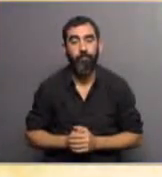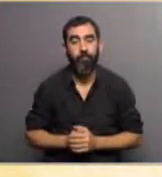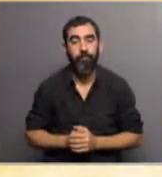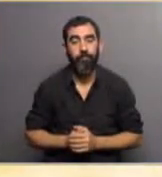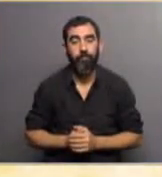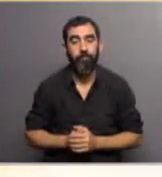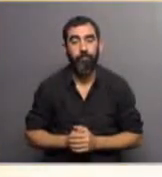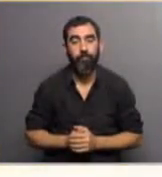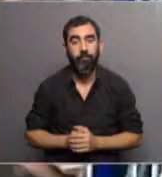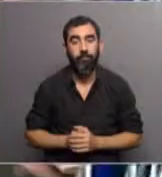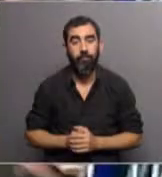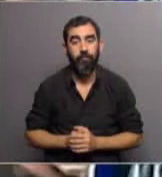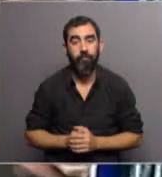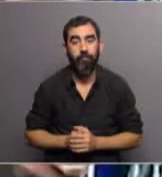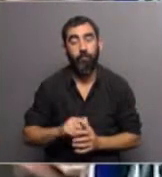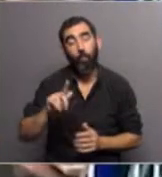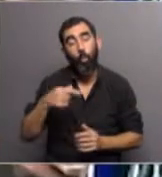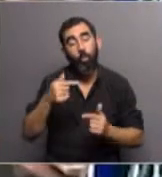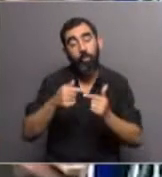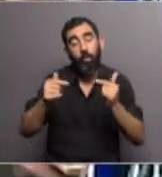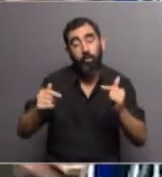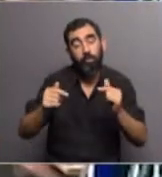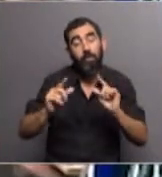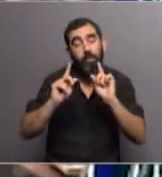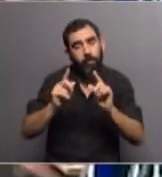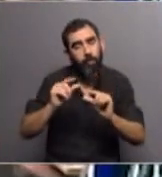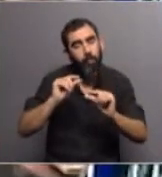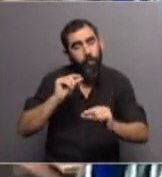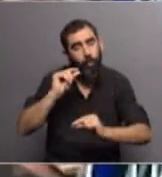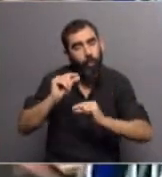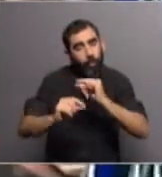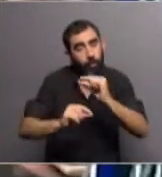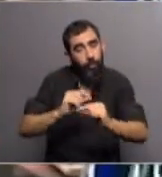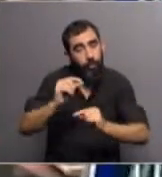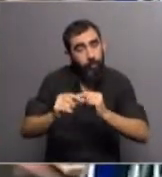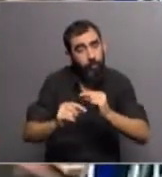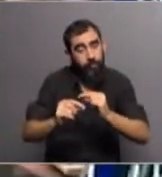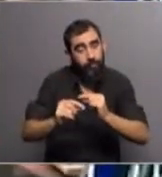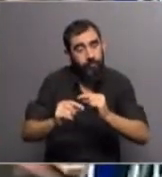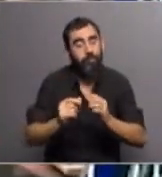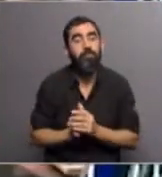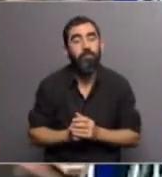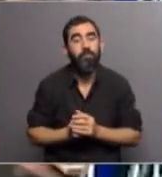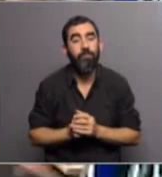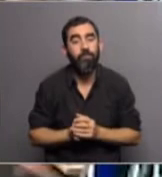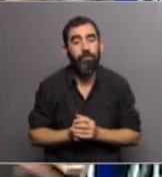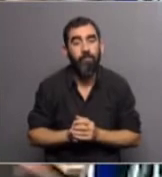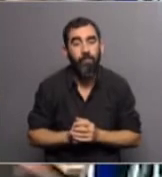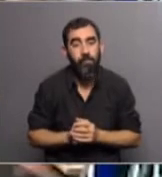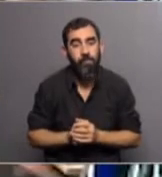Otro aspecto que poco a poco fue calando más hondo en